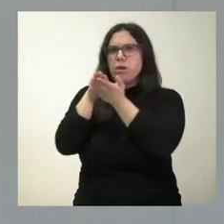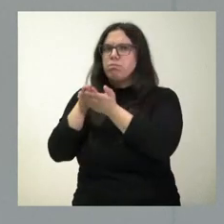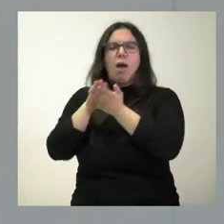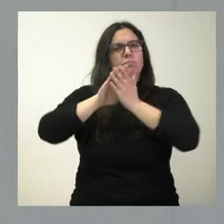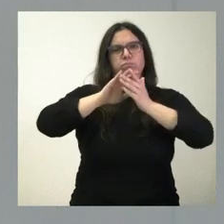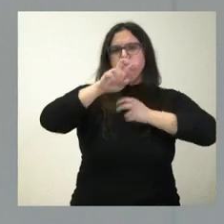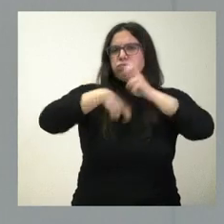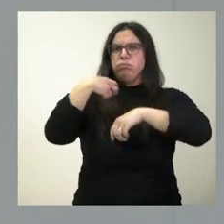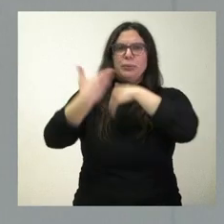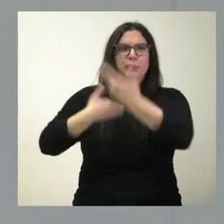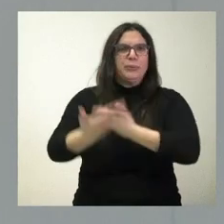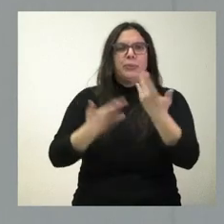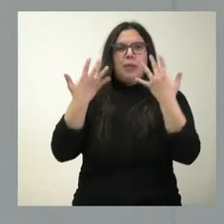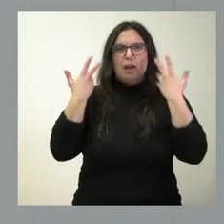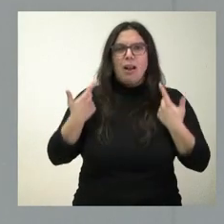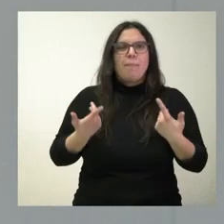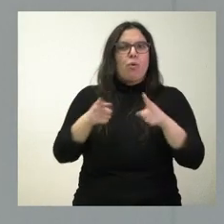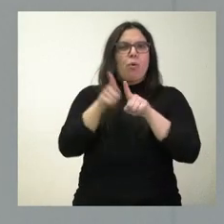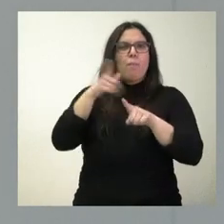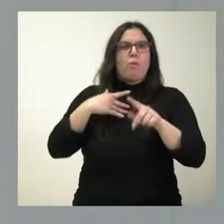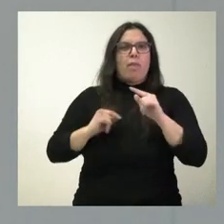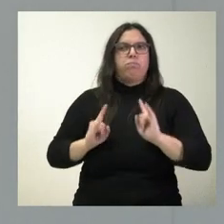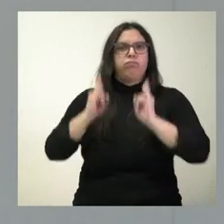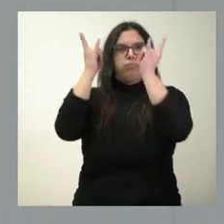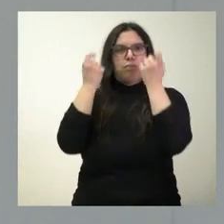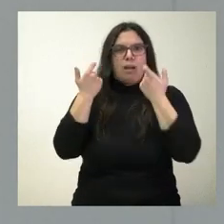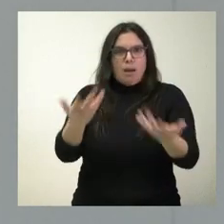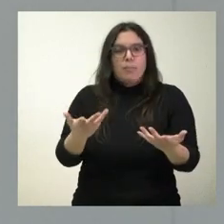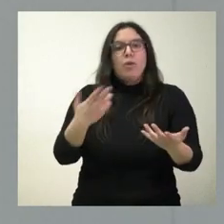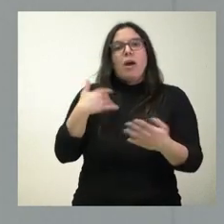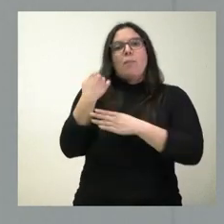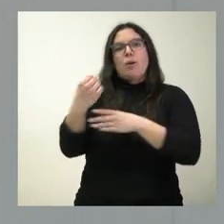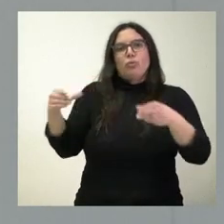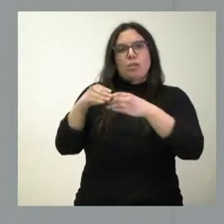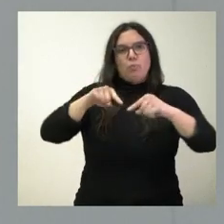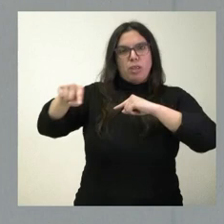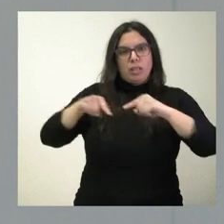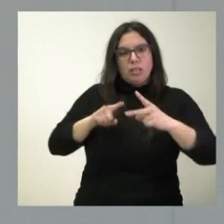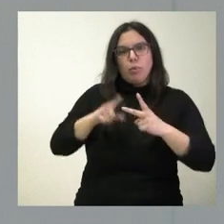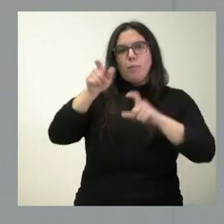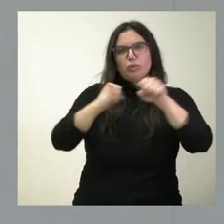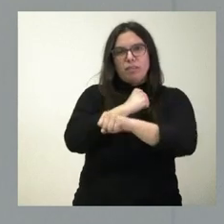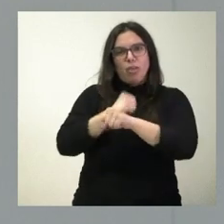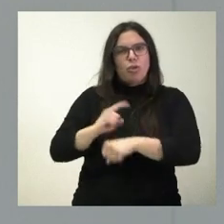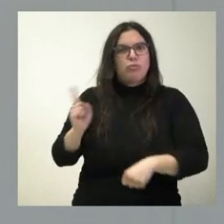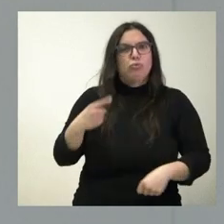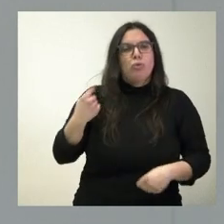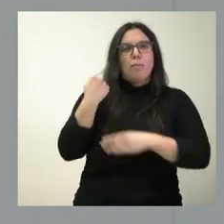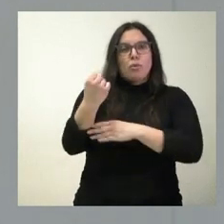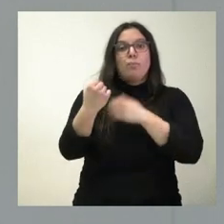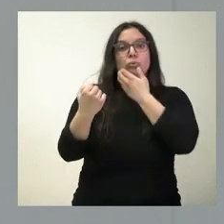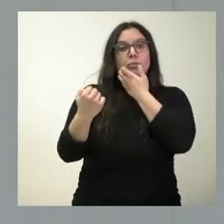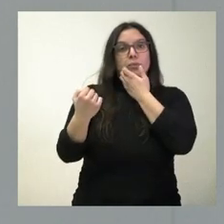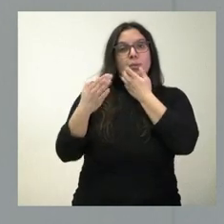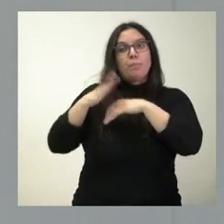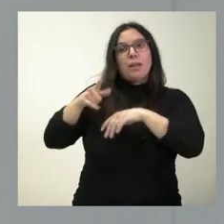reconstrucción sea especialmente ágil. Y desde aquí apoyamos al equipo directivo, a los trabajadores, para que tengan